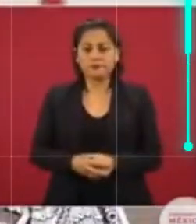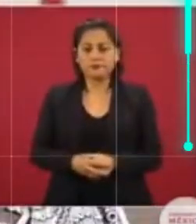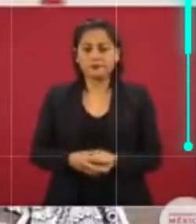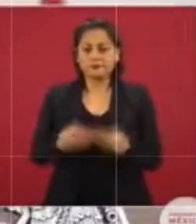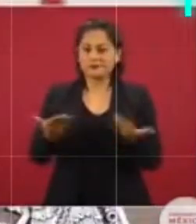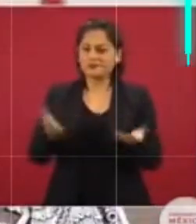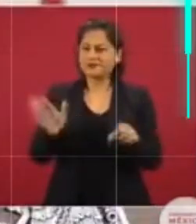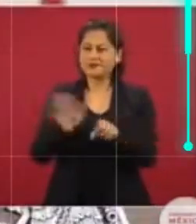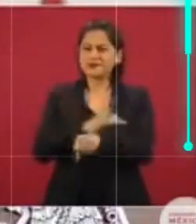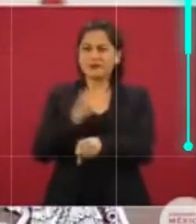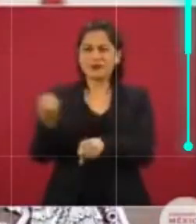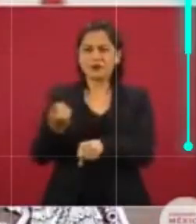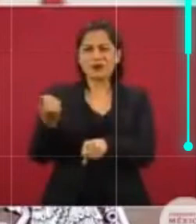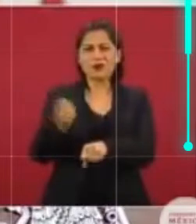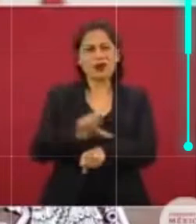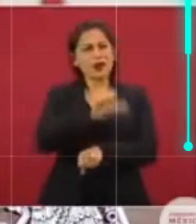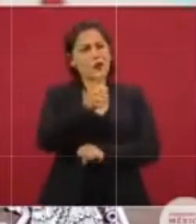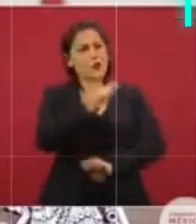¿Qué pasa